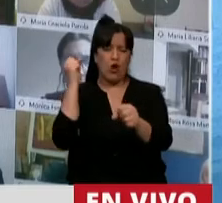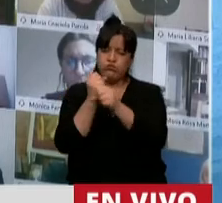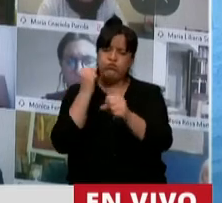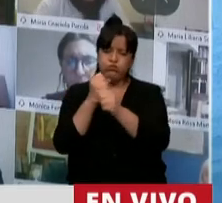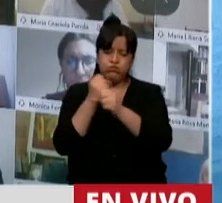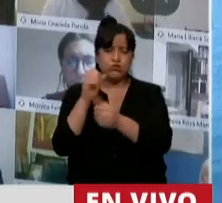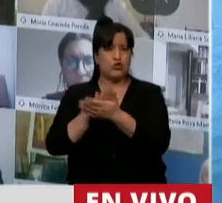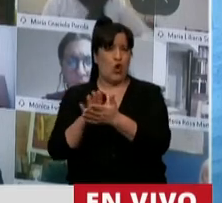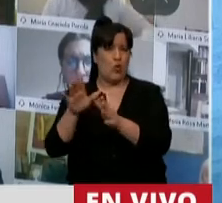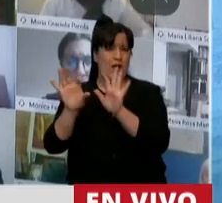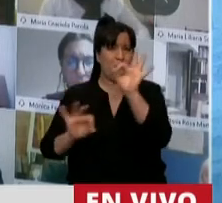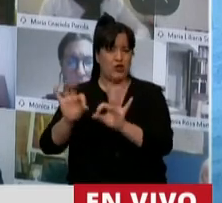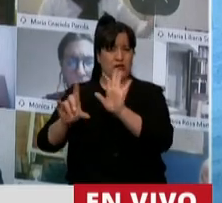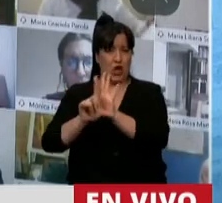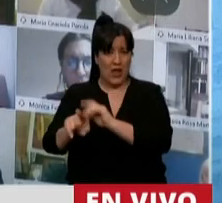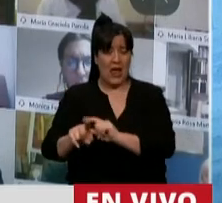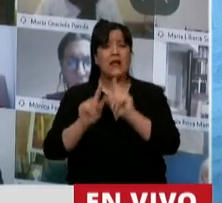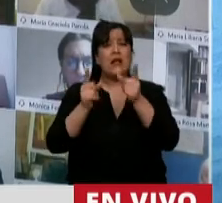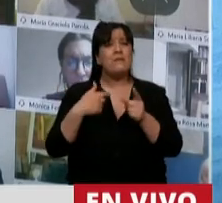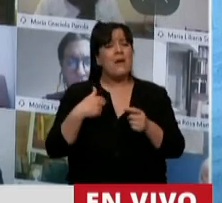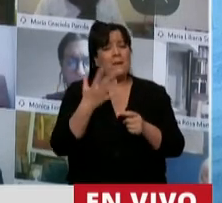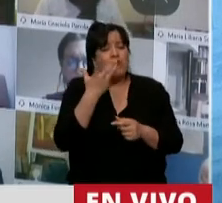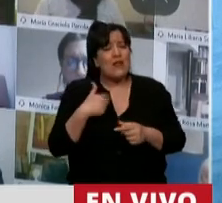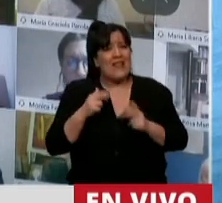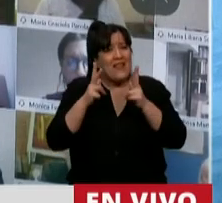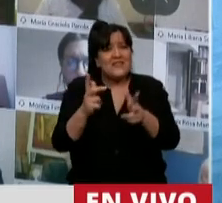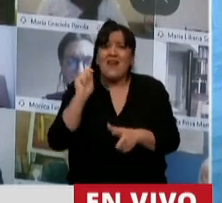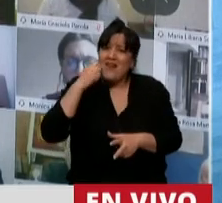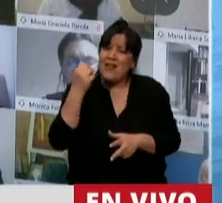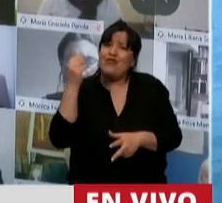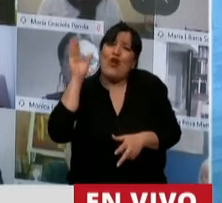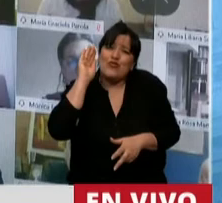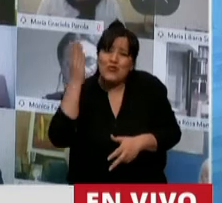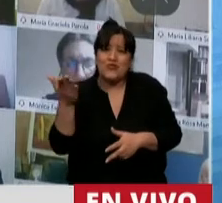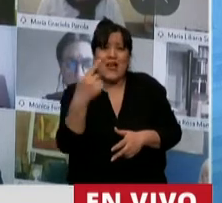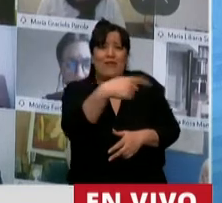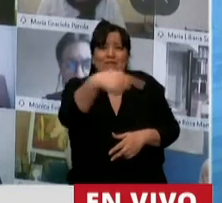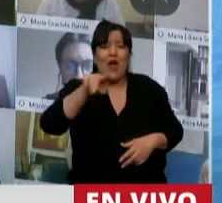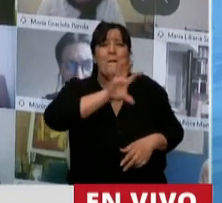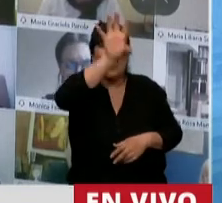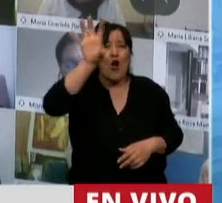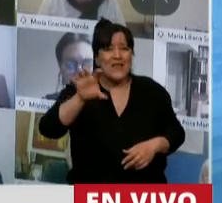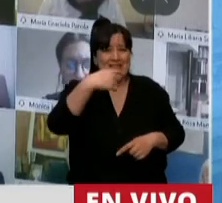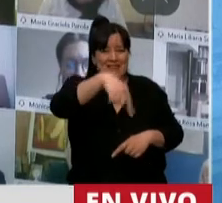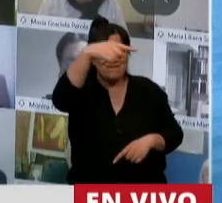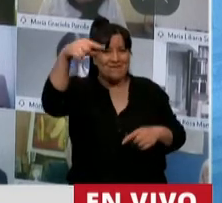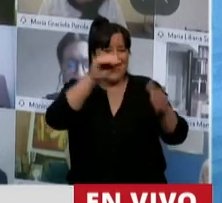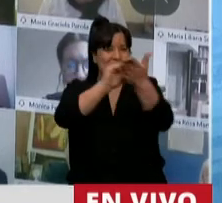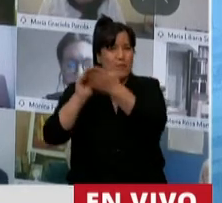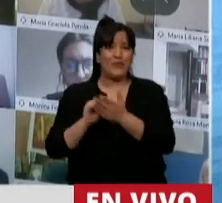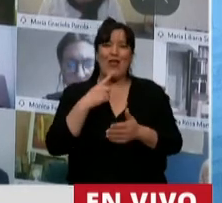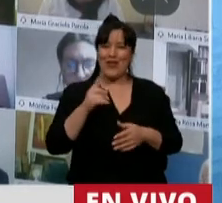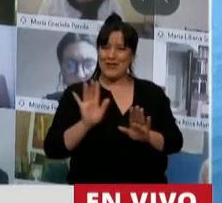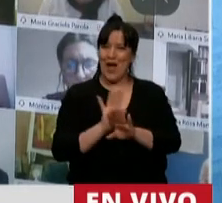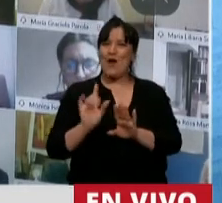todo esto. Y le decía mencionar lo lindo que es escuchar a los diputados de las distintas provincias cuando manifiestan con